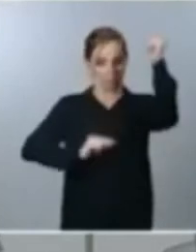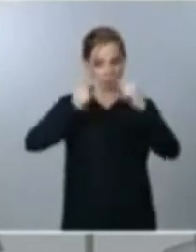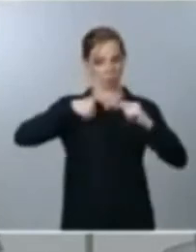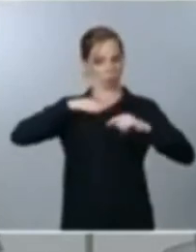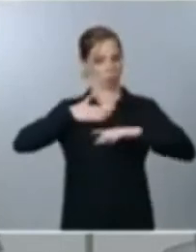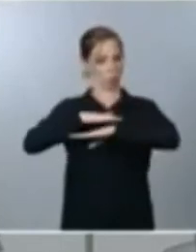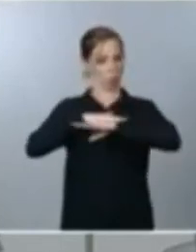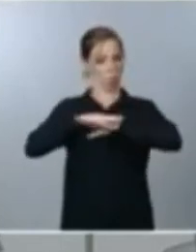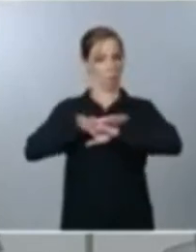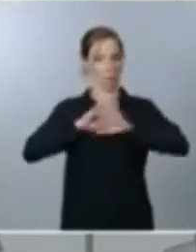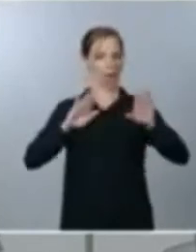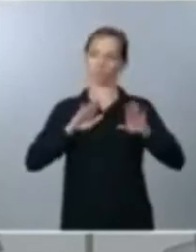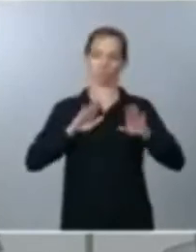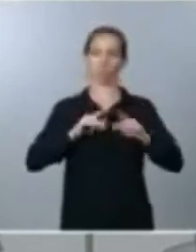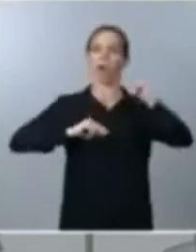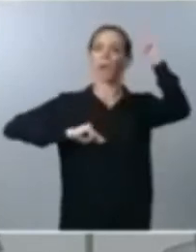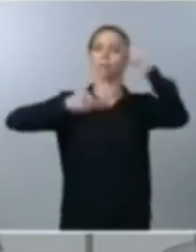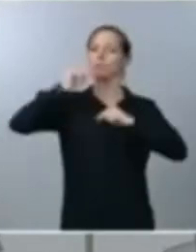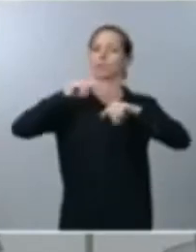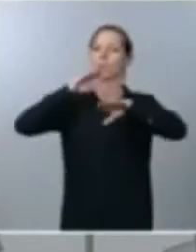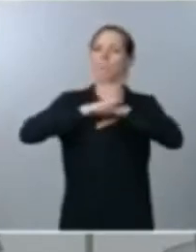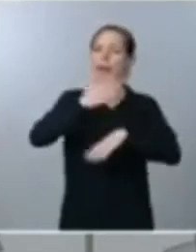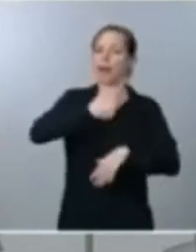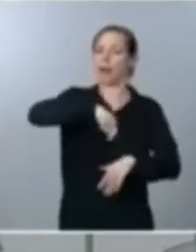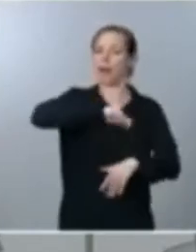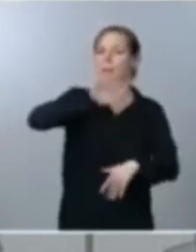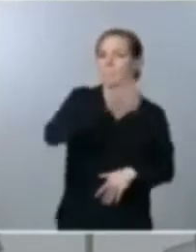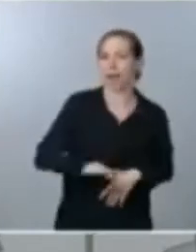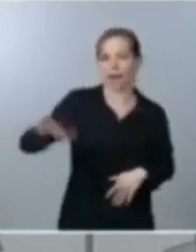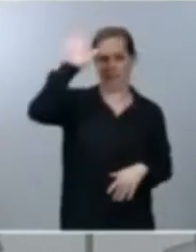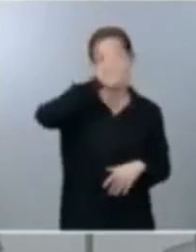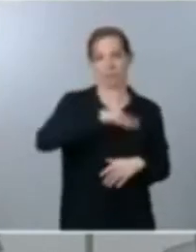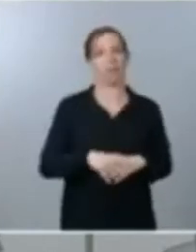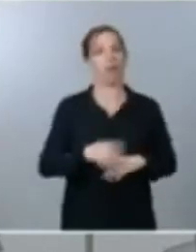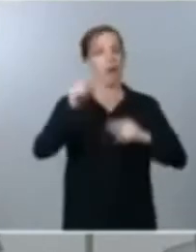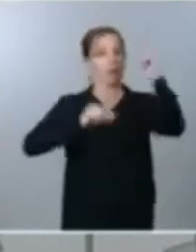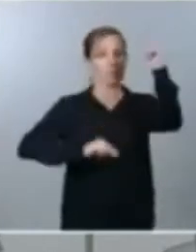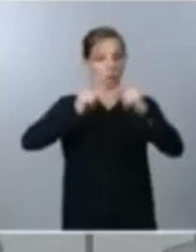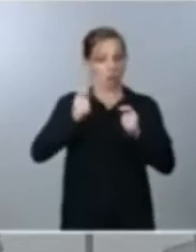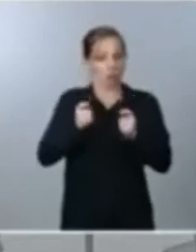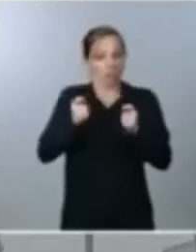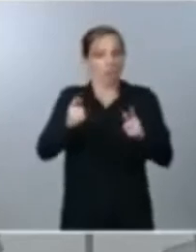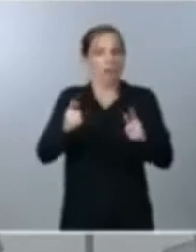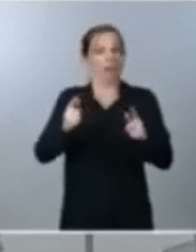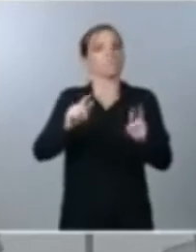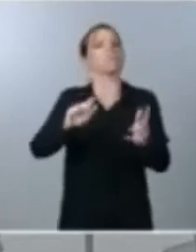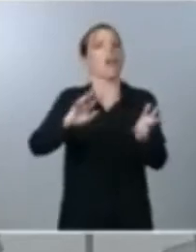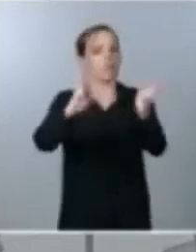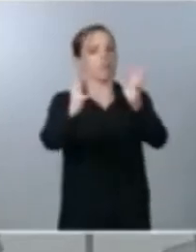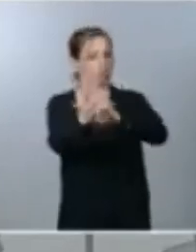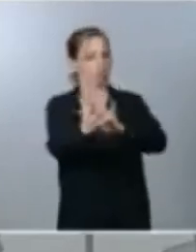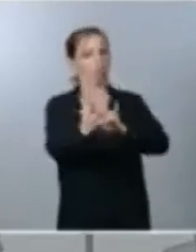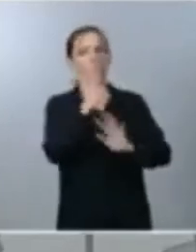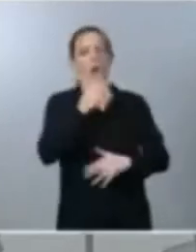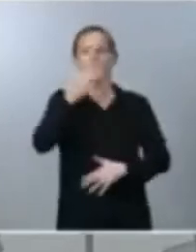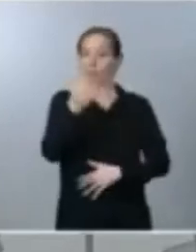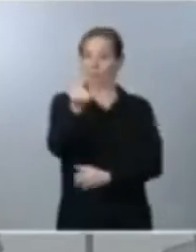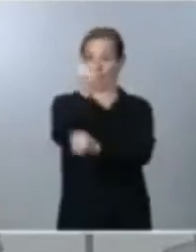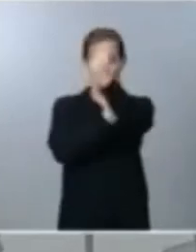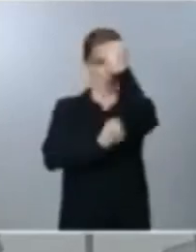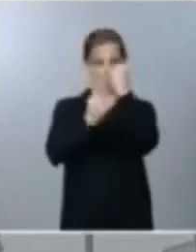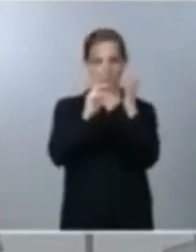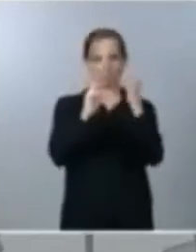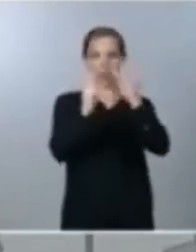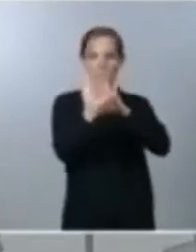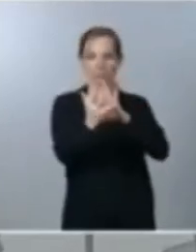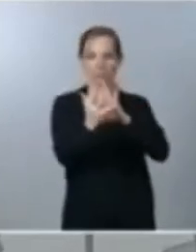también los presupuestos del país unos presupuestos para la transformación porque tenemos que transformar nuestra economía para la modernización